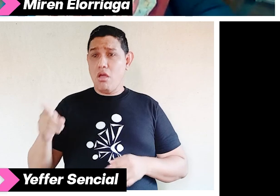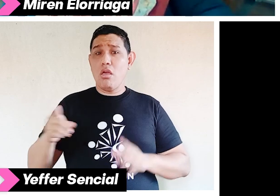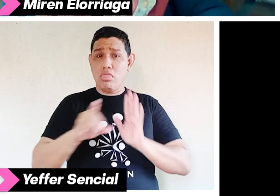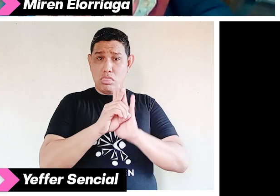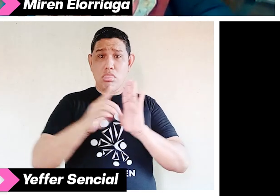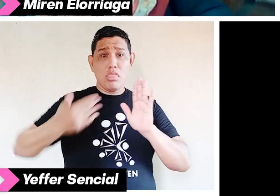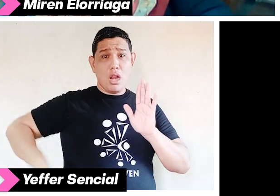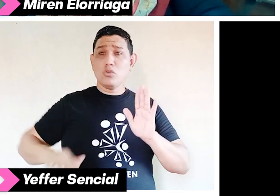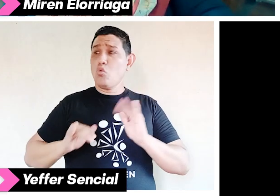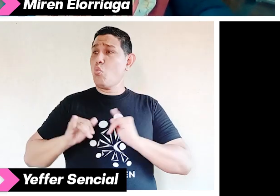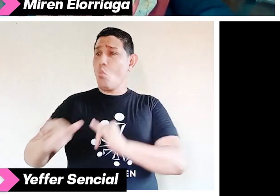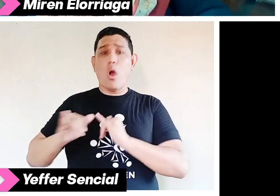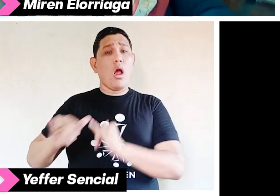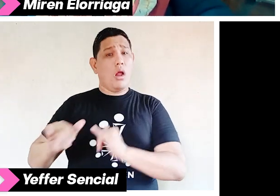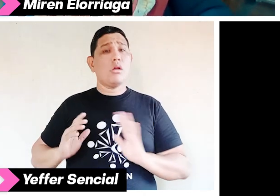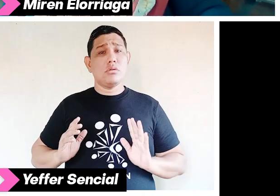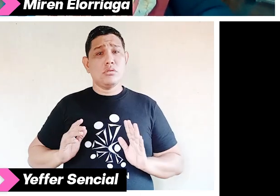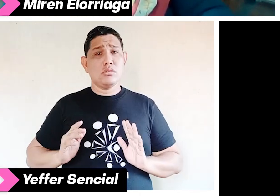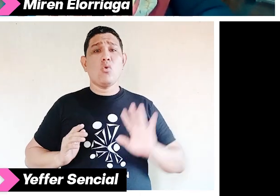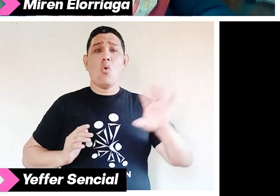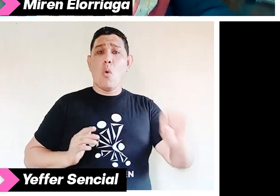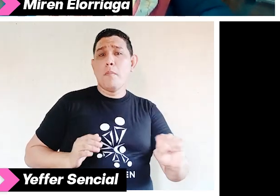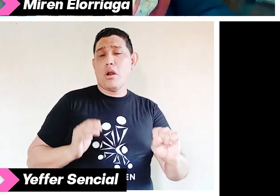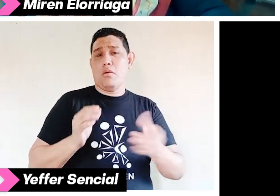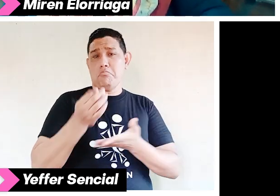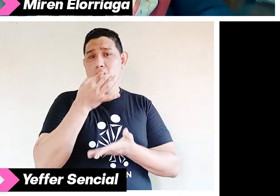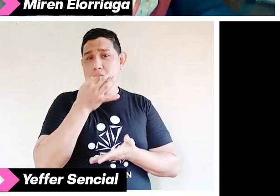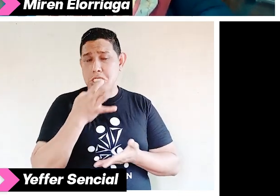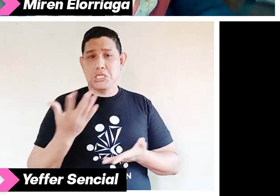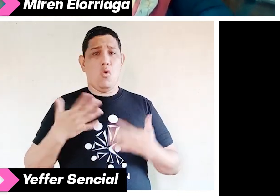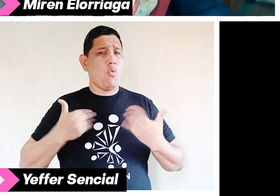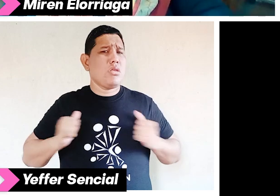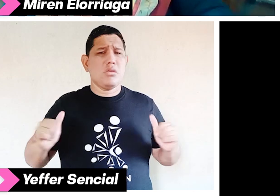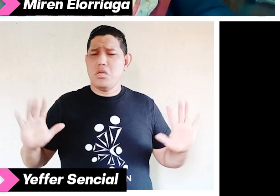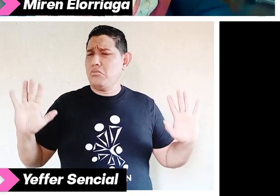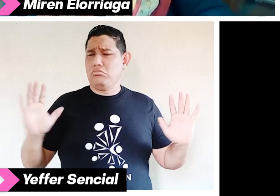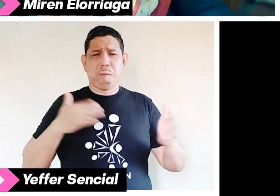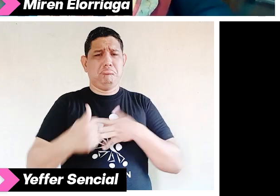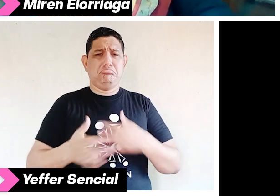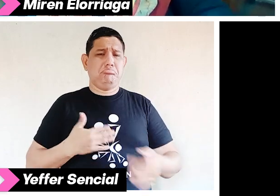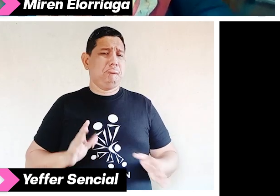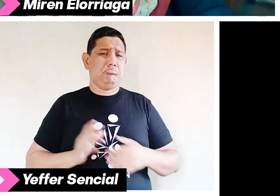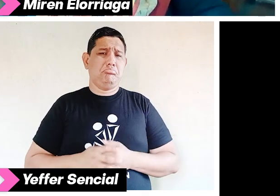comprar igual que yo una medicina o cualquier cosa que sea uno de primera